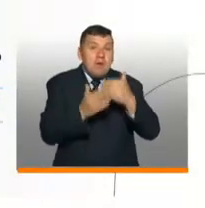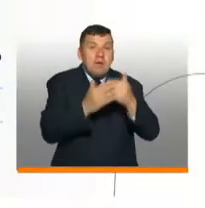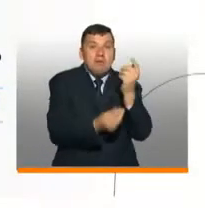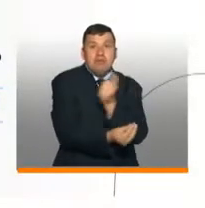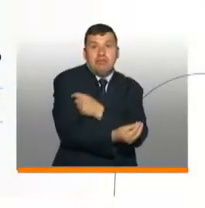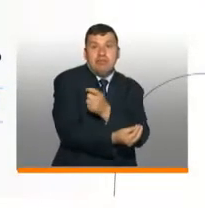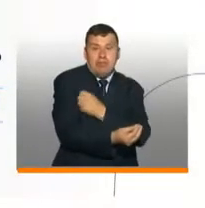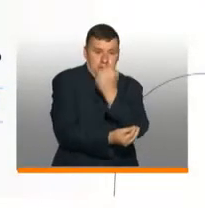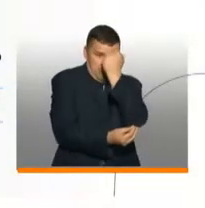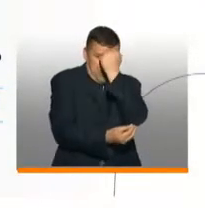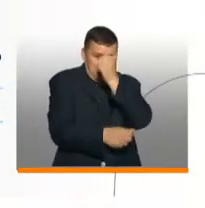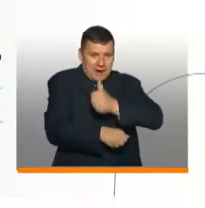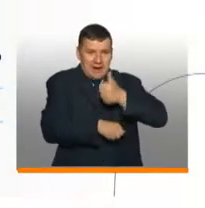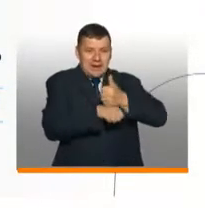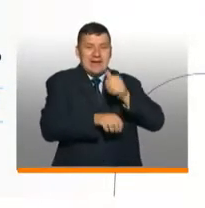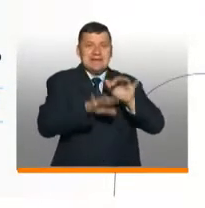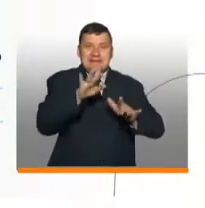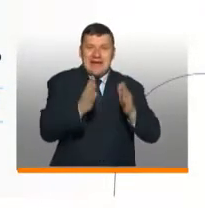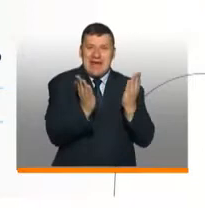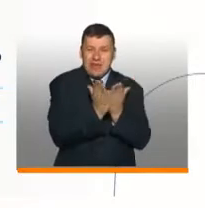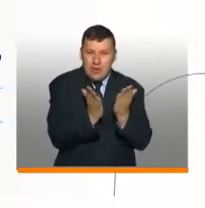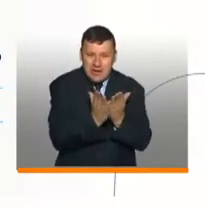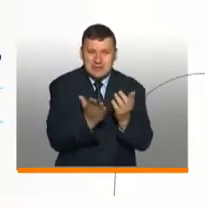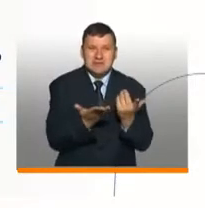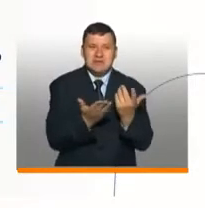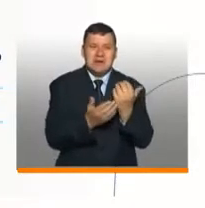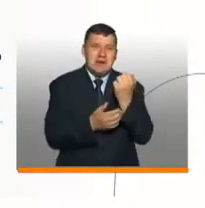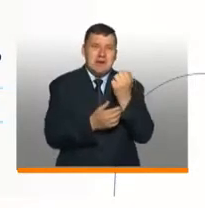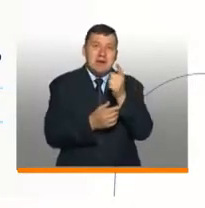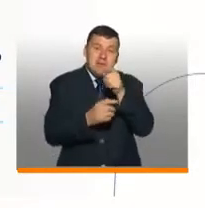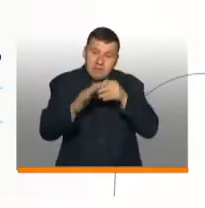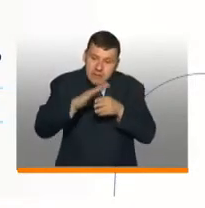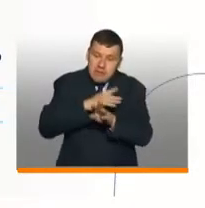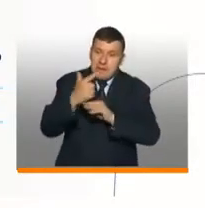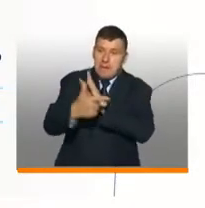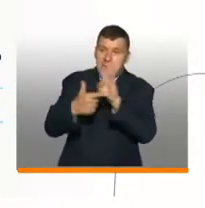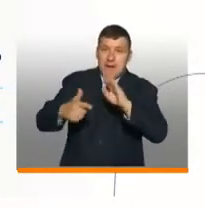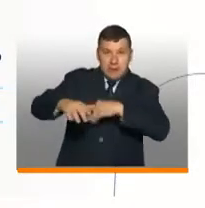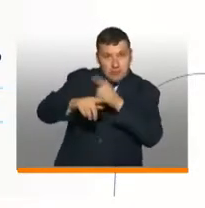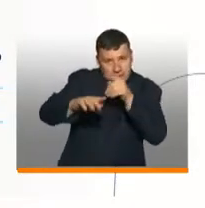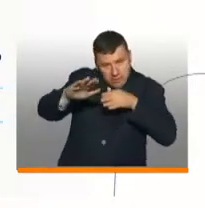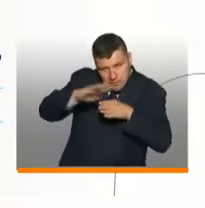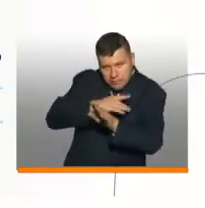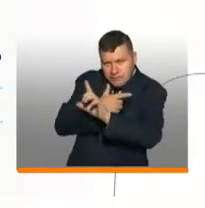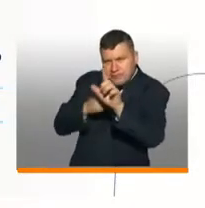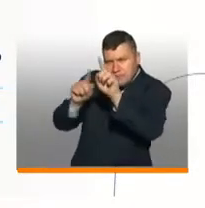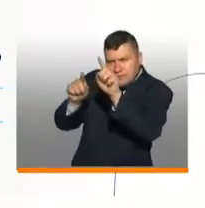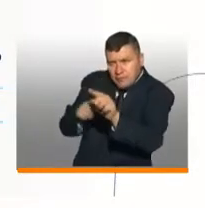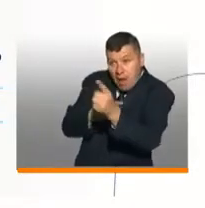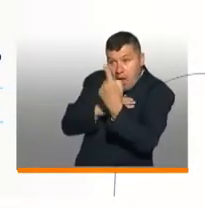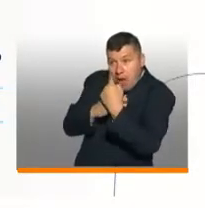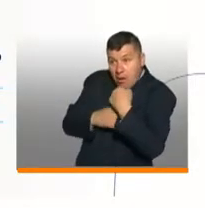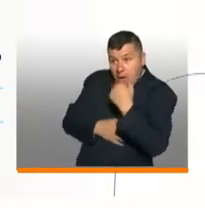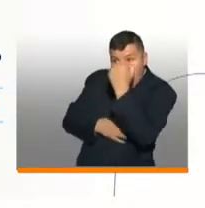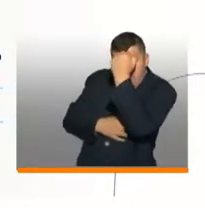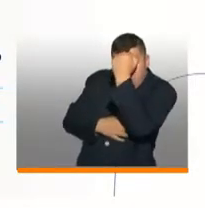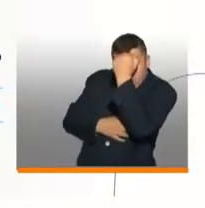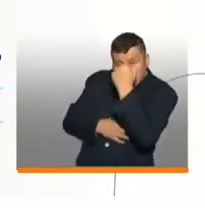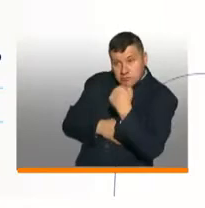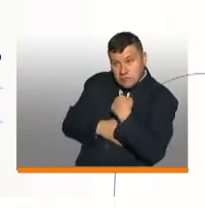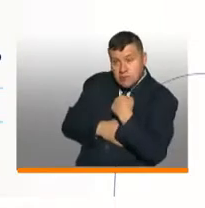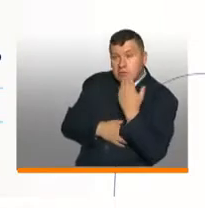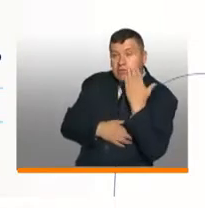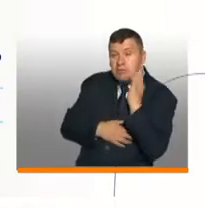importancia. Rectores, secretarios de educación, entrar a la página del Ministerio de Educación. Allí están unas sencillas instrucciones. Tenemos